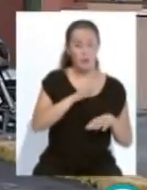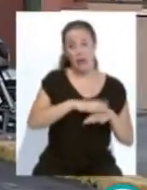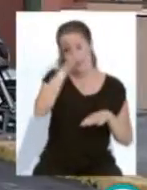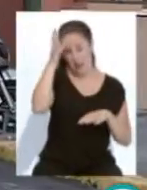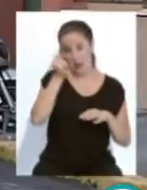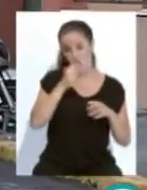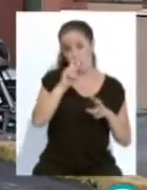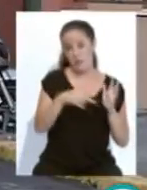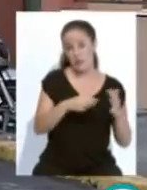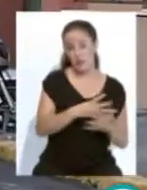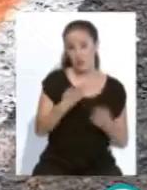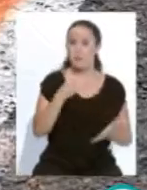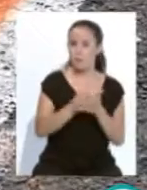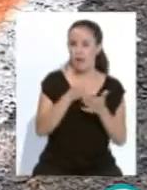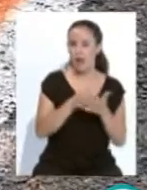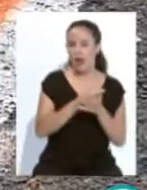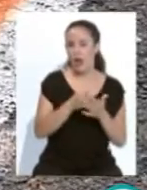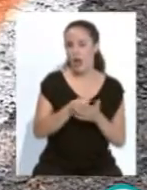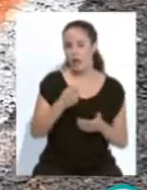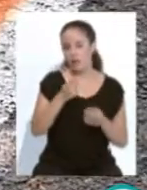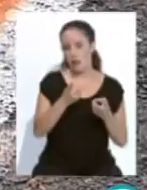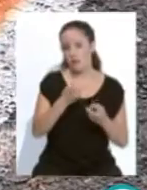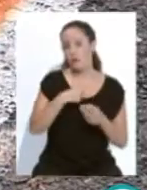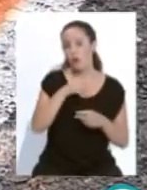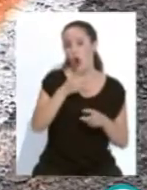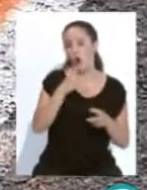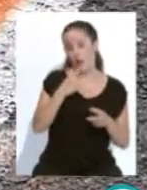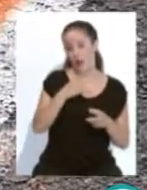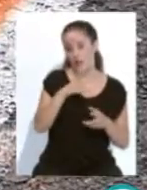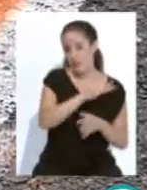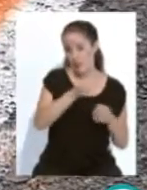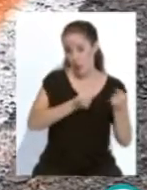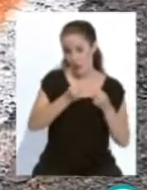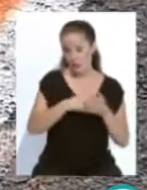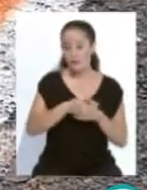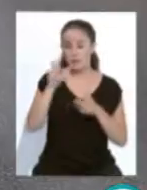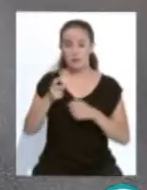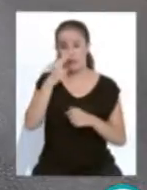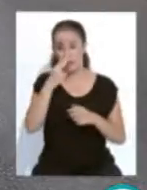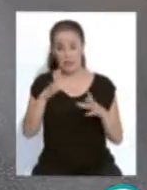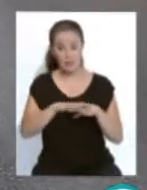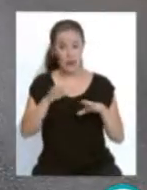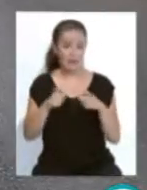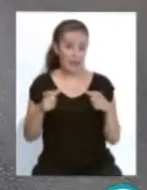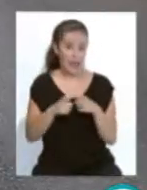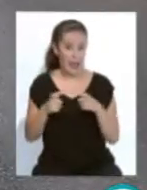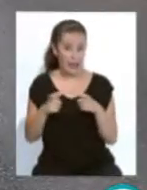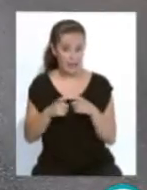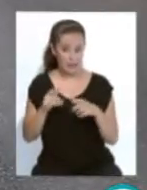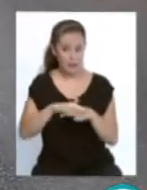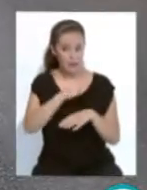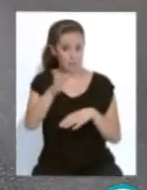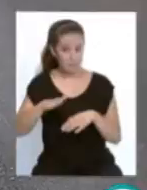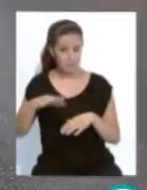y haber pagado el impuesto de circulación 2019 en Cádiz. Las personas interesadas en obtener la tarjeta que les acredita para